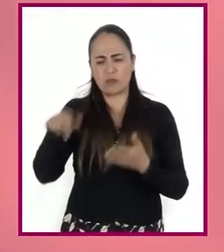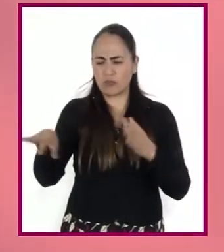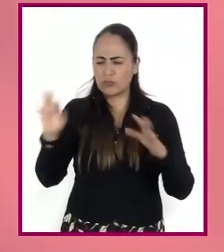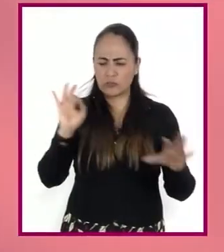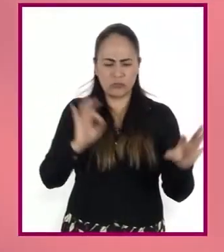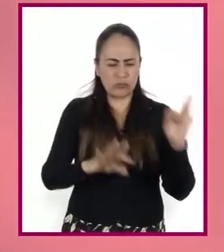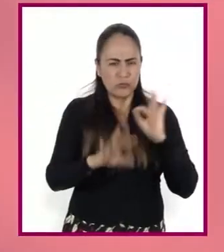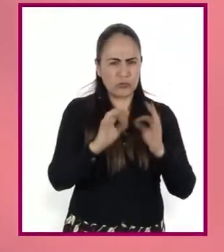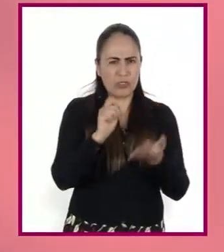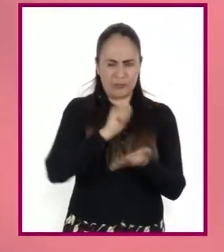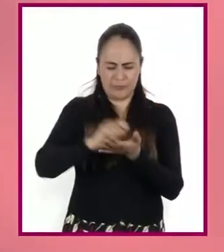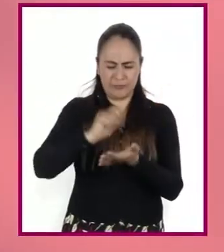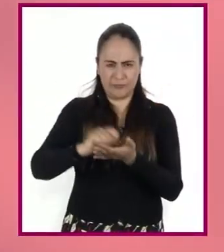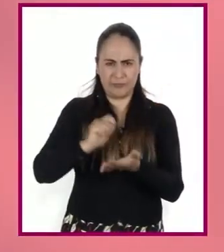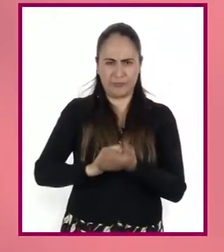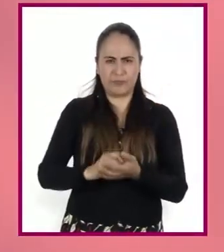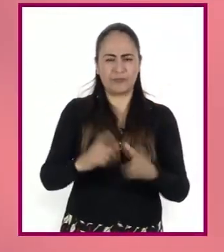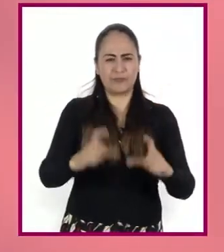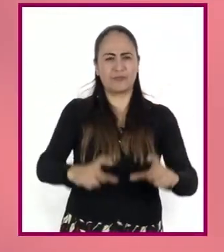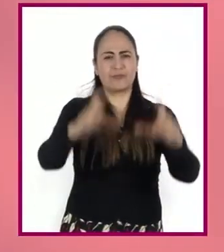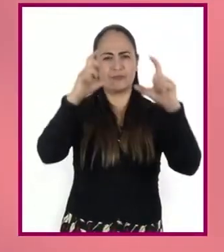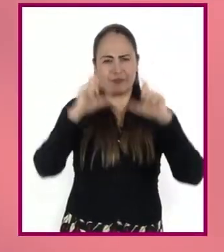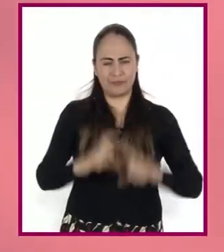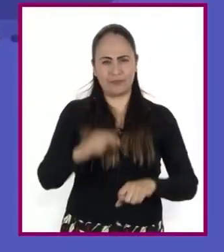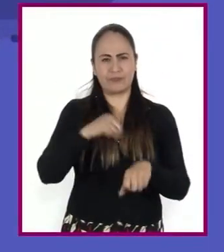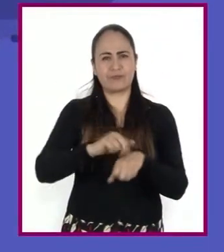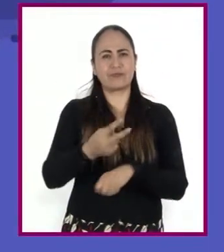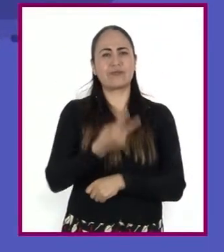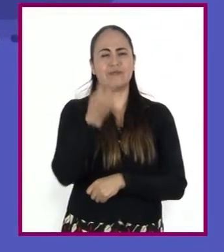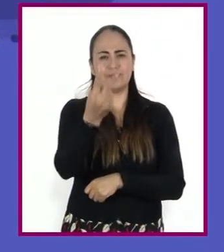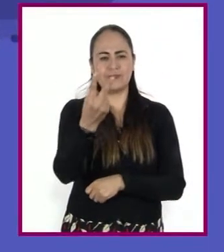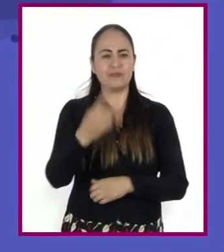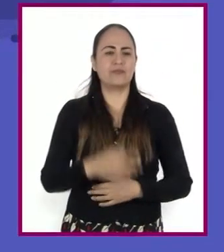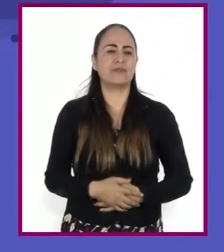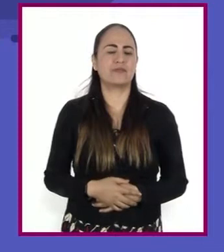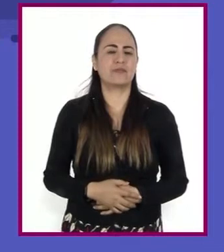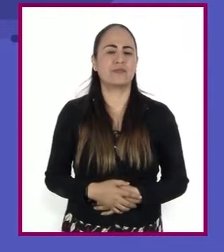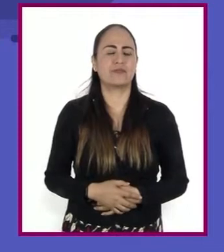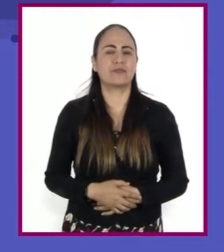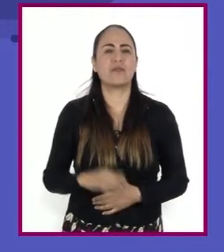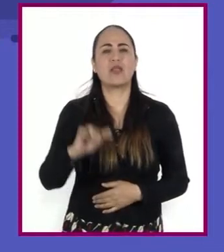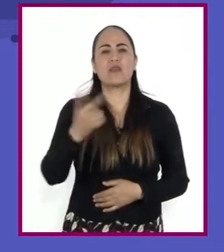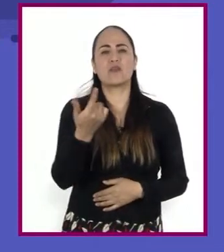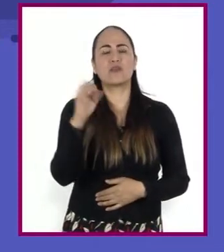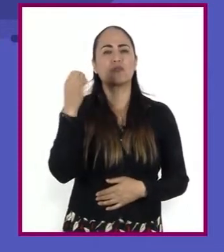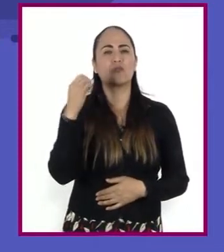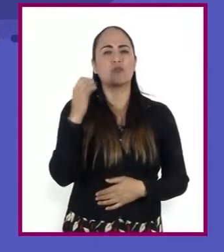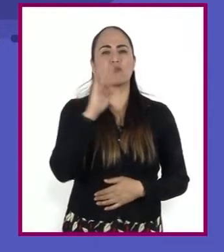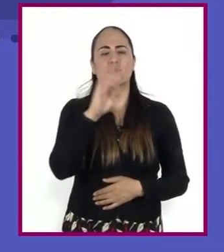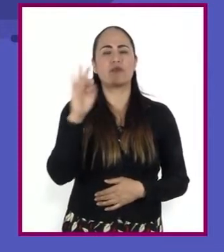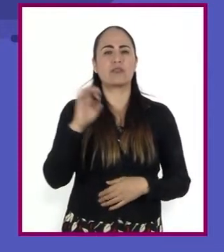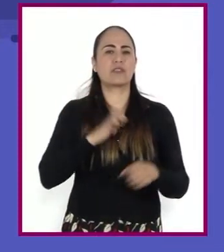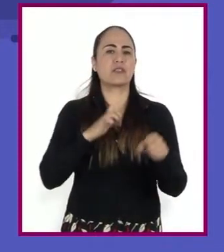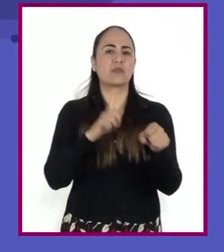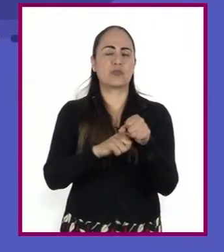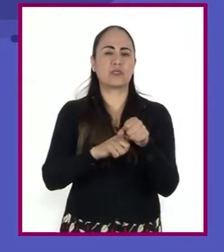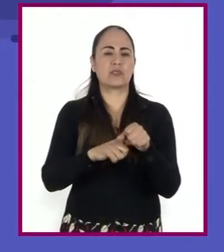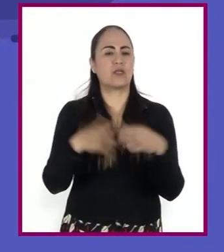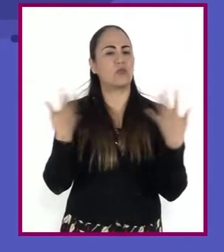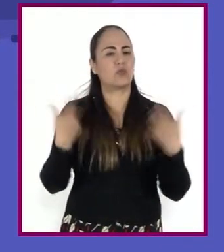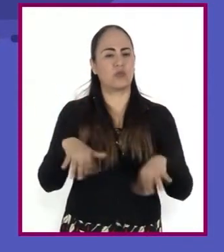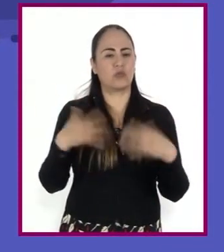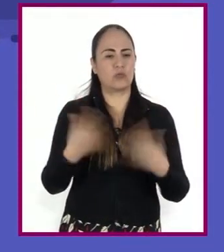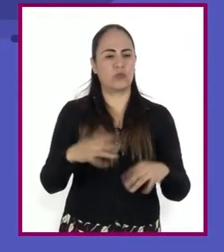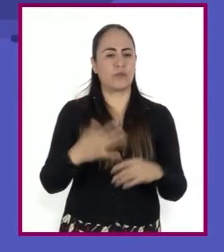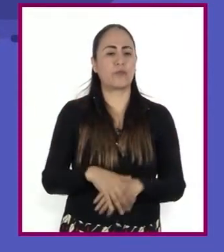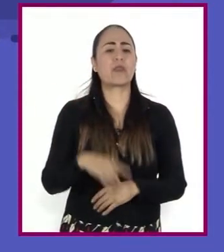Veamos el texto 2. Pongan mucha atención. Texto 2. El 12 de octubre es una fecha sobre la cual